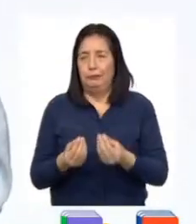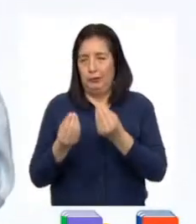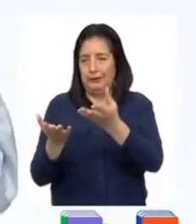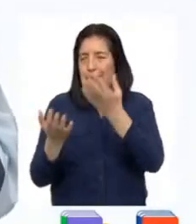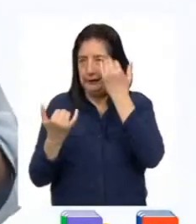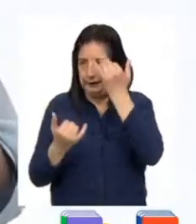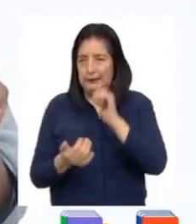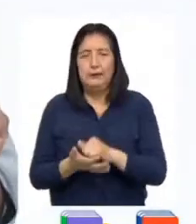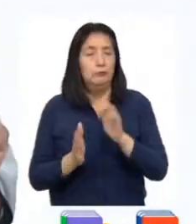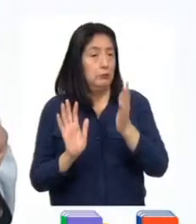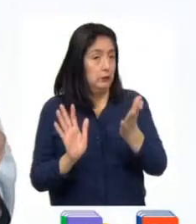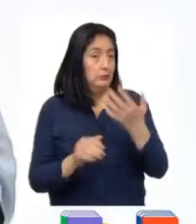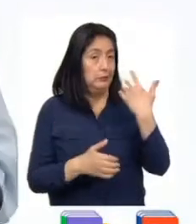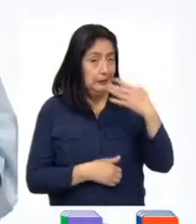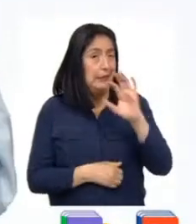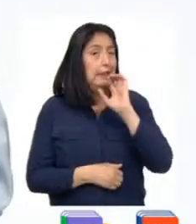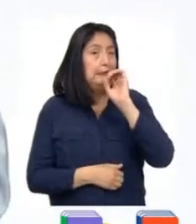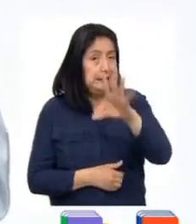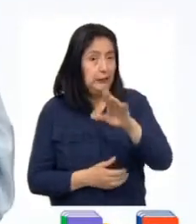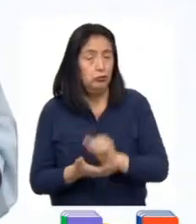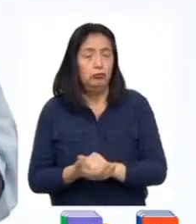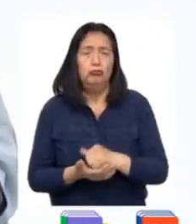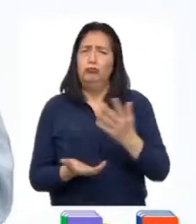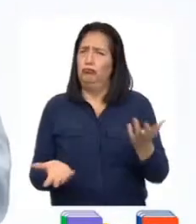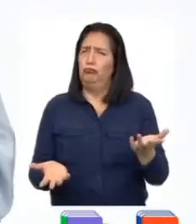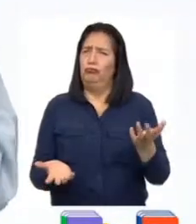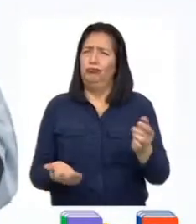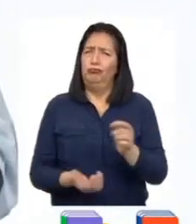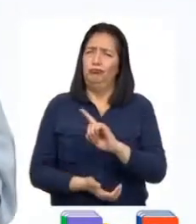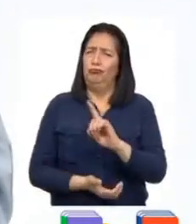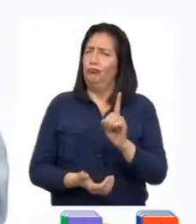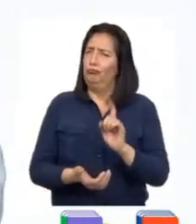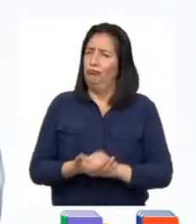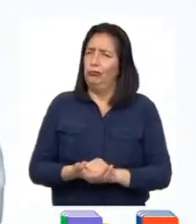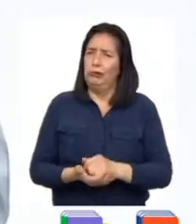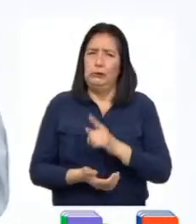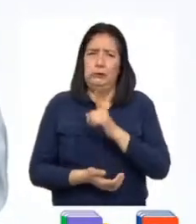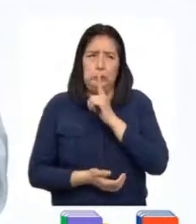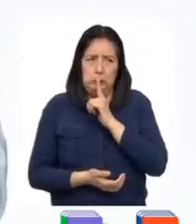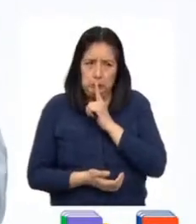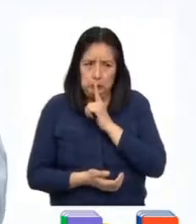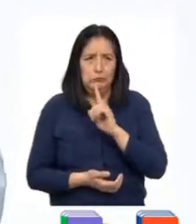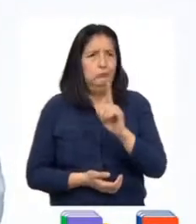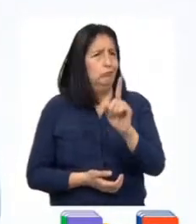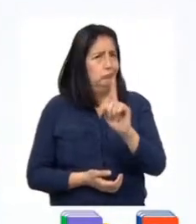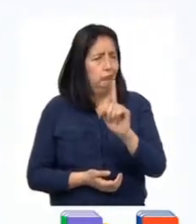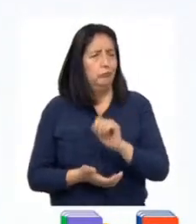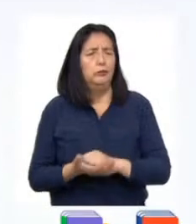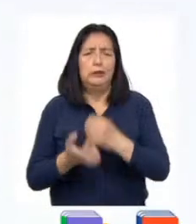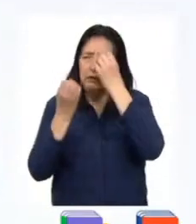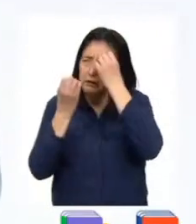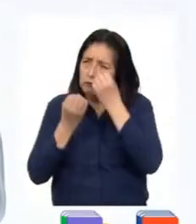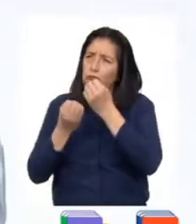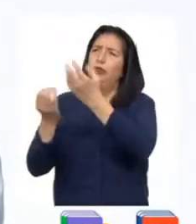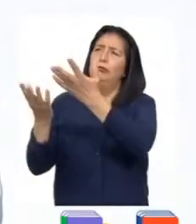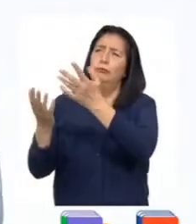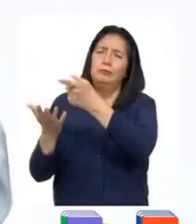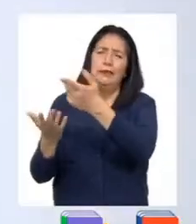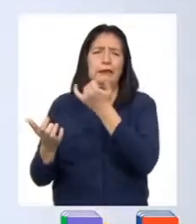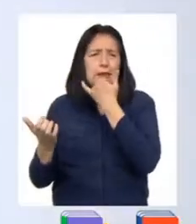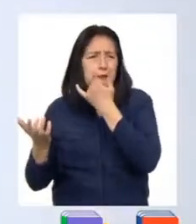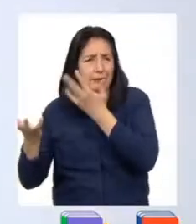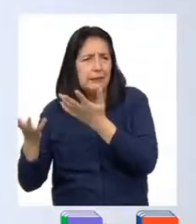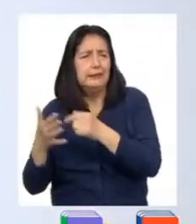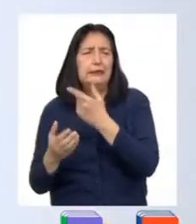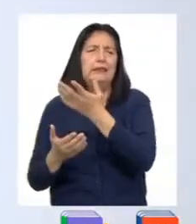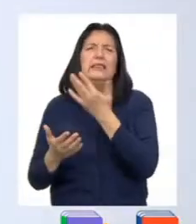Como ya has dicho antes, no es conveniente quedarnos callados y debemos informar lo que nos está sucediendo